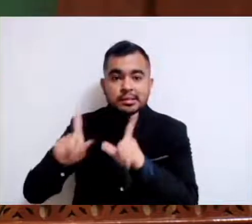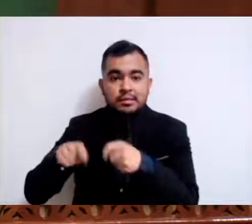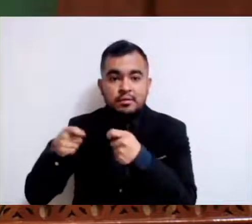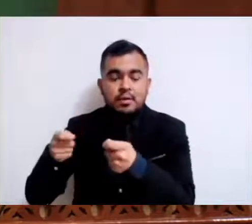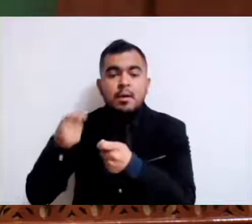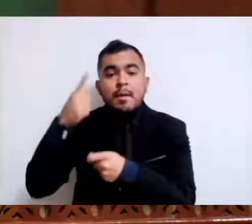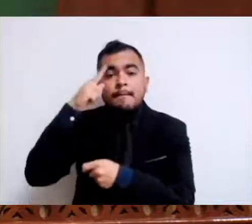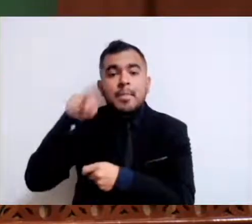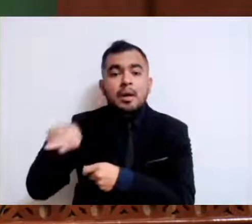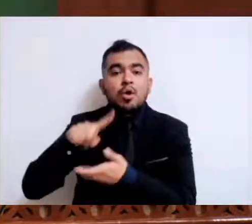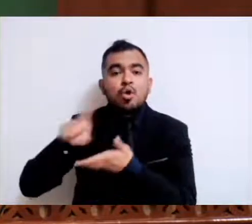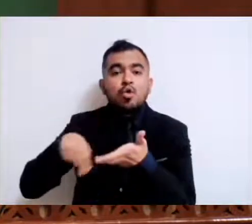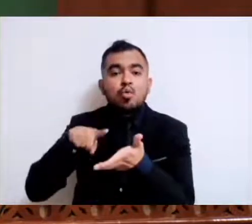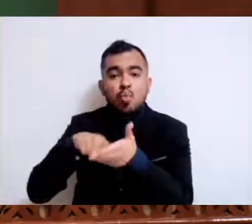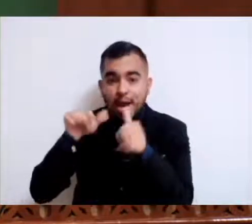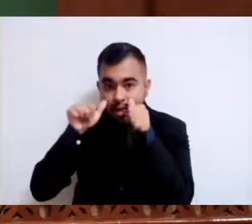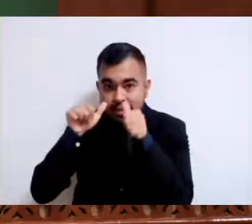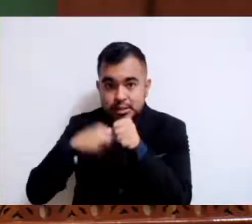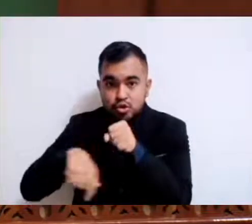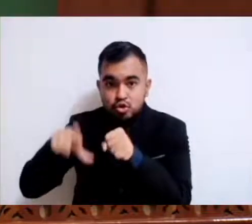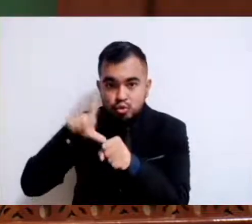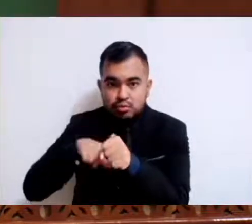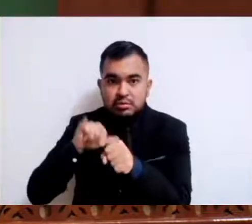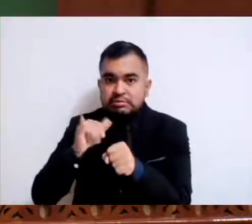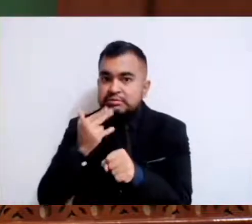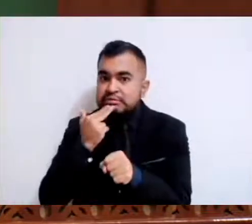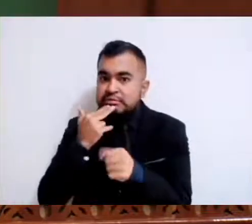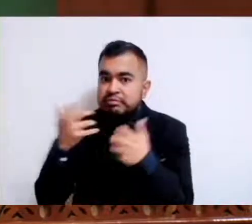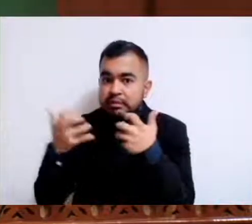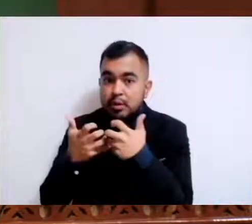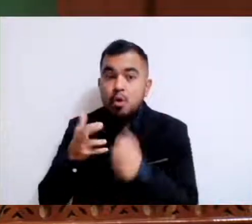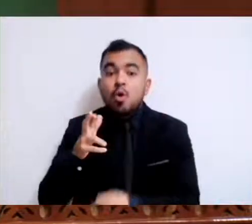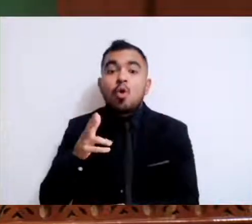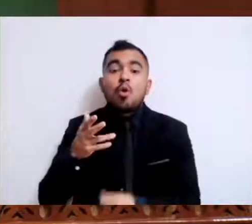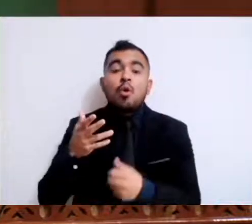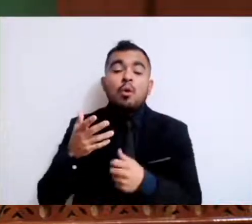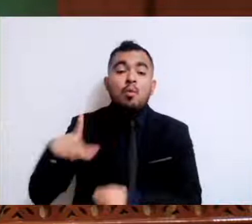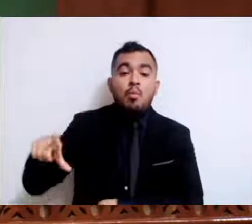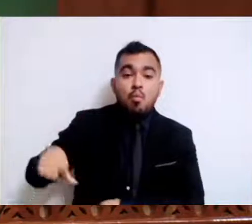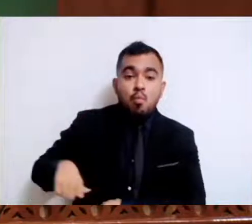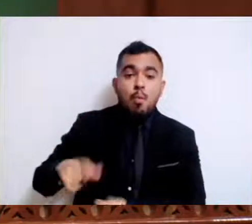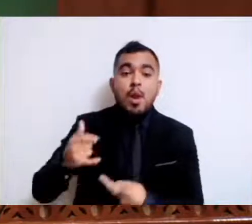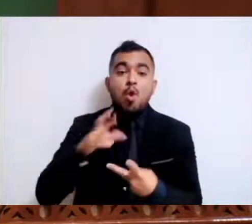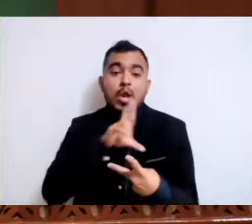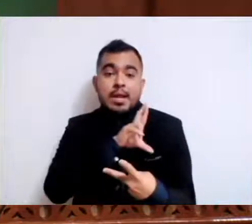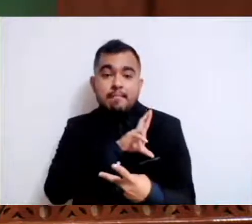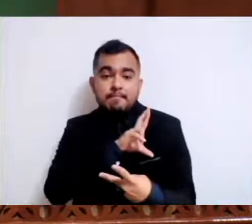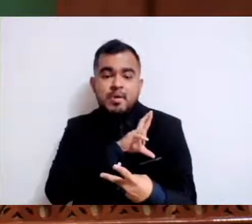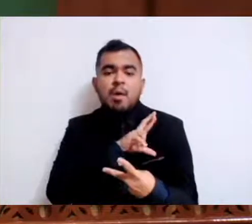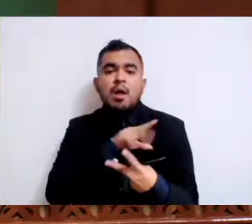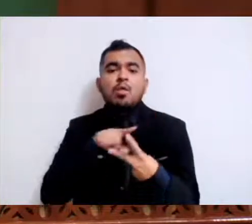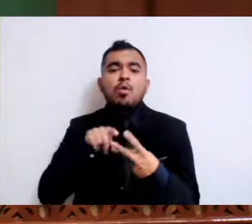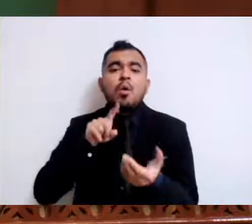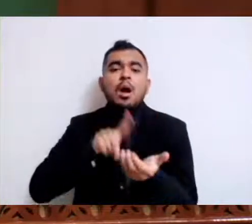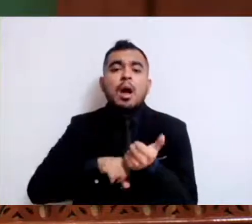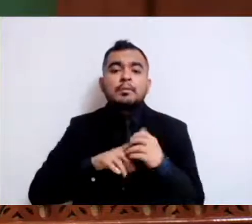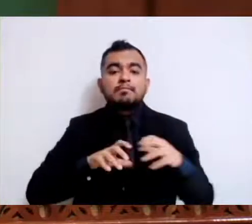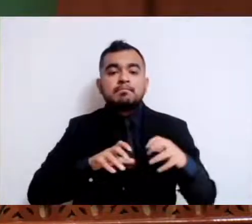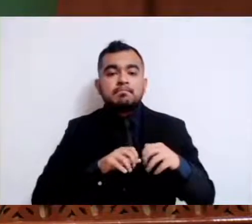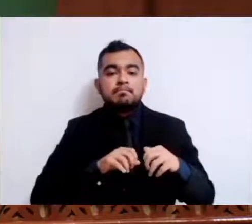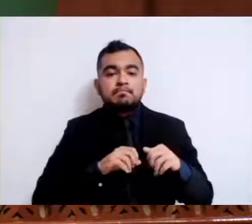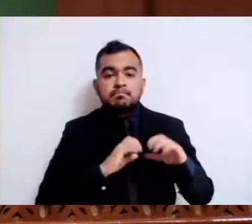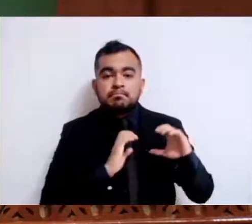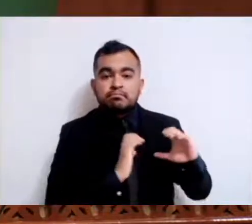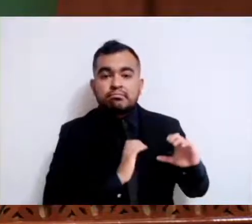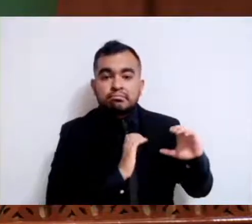asistencia social públicos y privados, que tengan bajo acogimiento residencial a niñas,